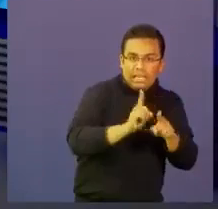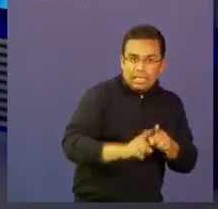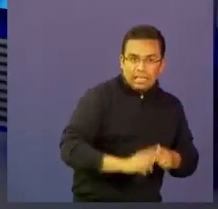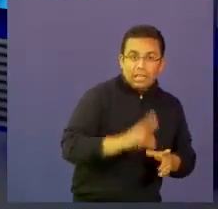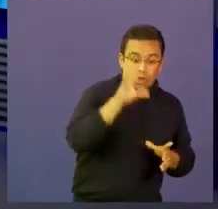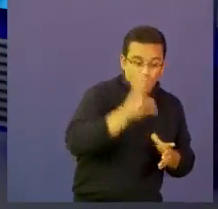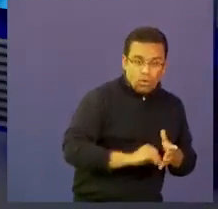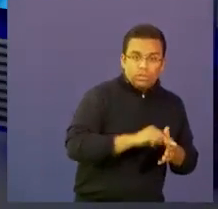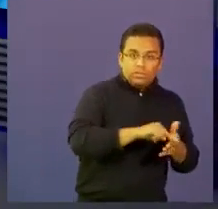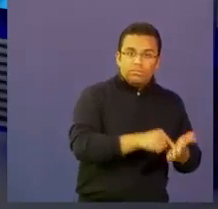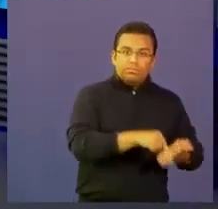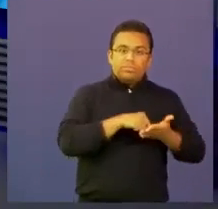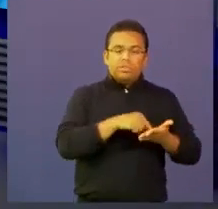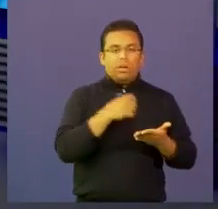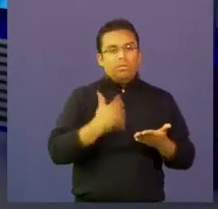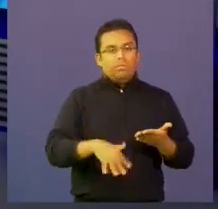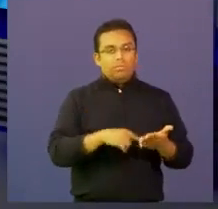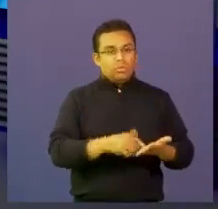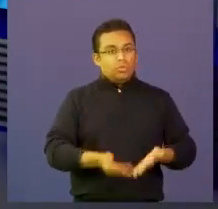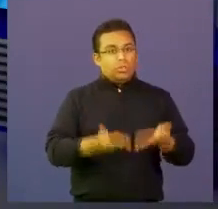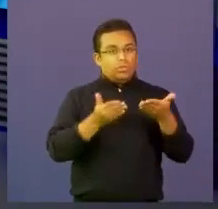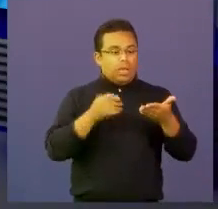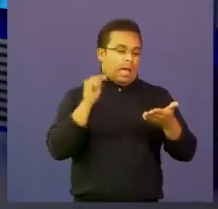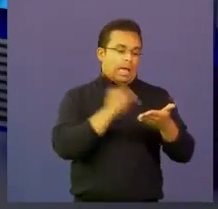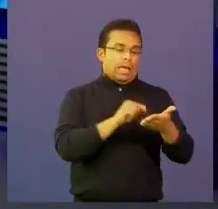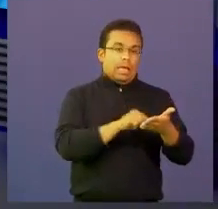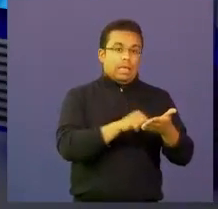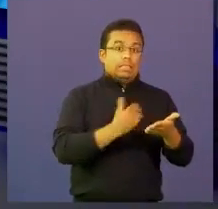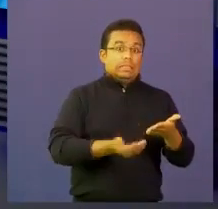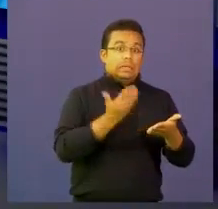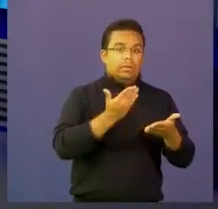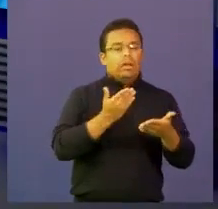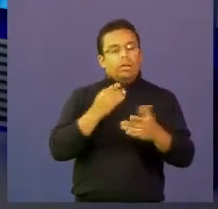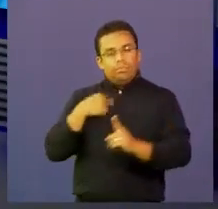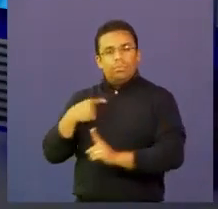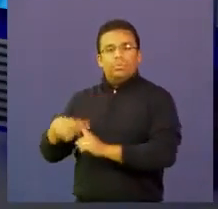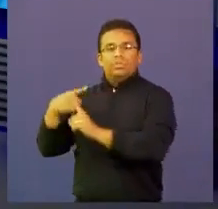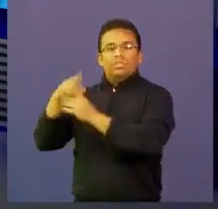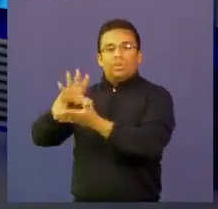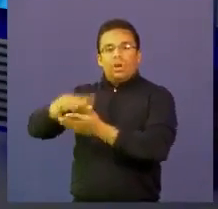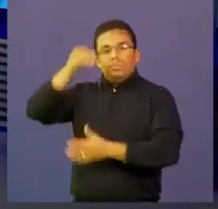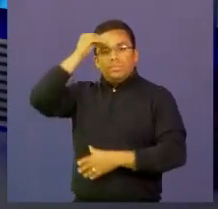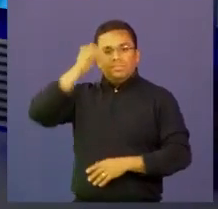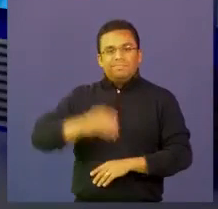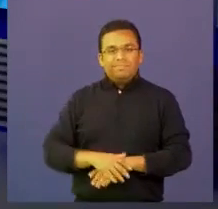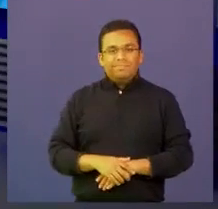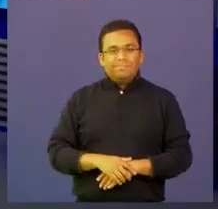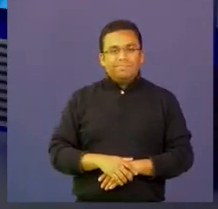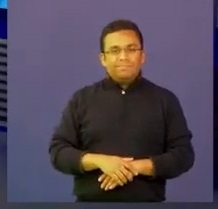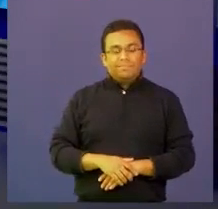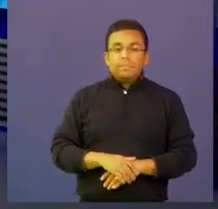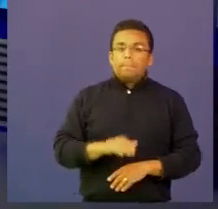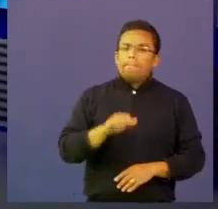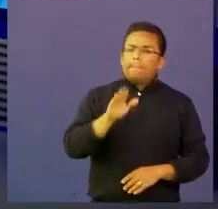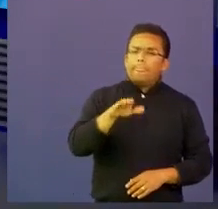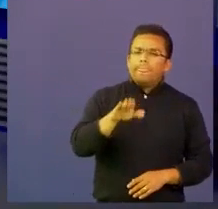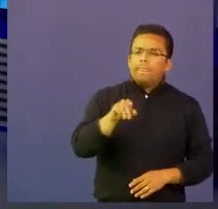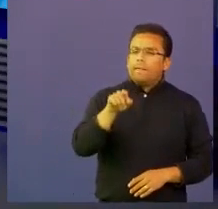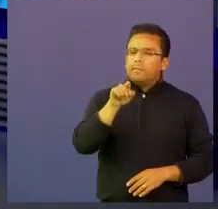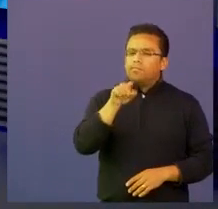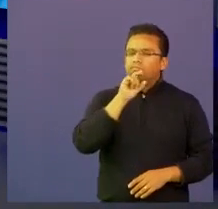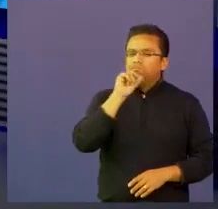usamos la infraestructura que tenemos a favor del aprendizaje. ¿Tú qué consejos les darías a los